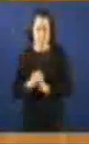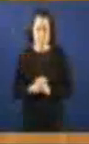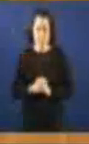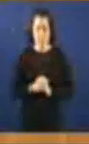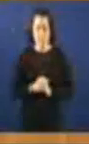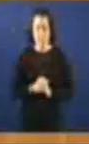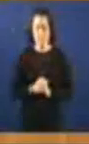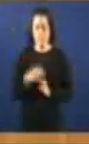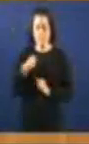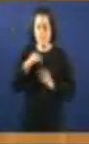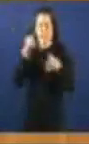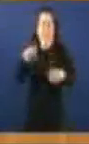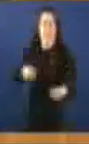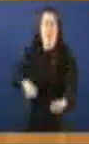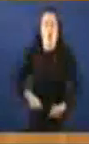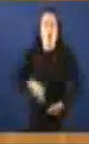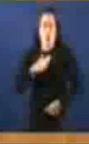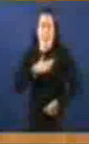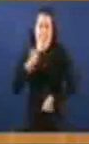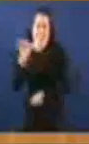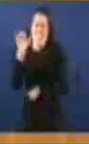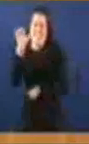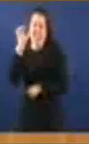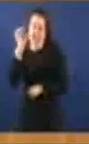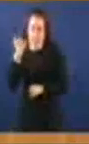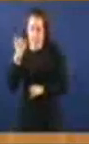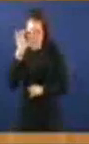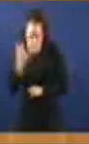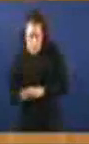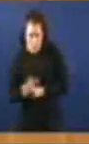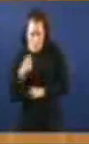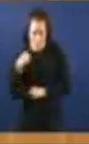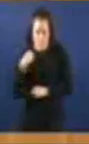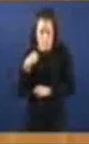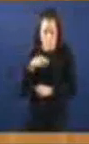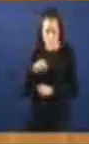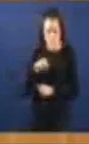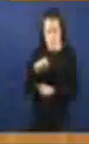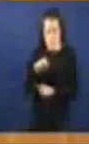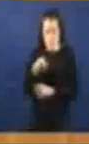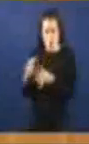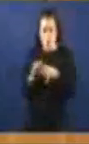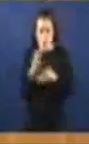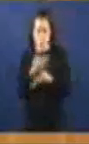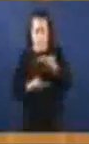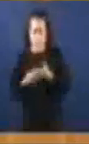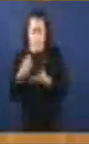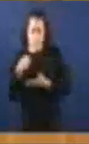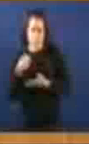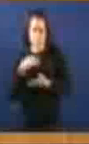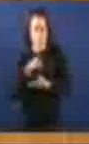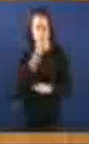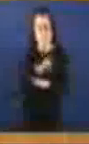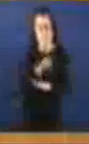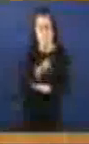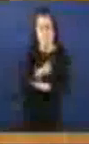O retorno O del Yeti Desse cómplice De delitos Contra a humanidade No 2003 Cómplice de delitos